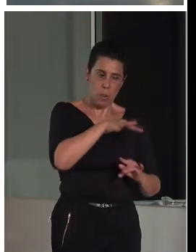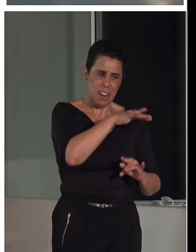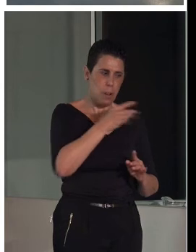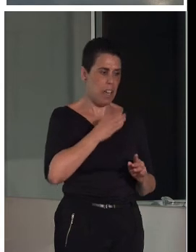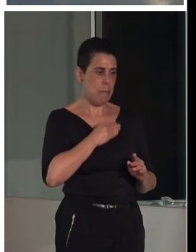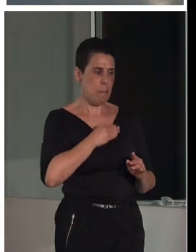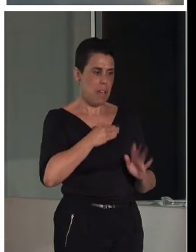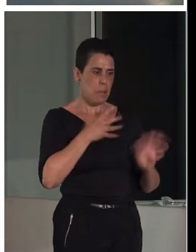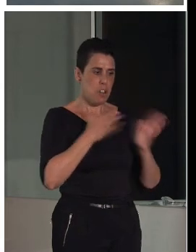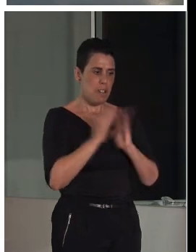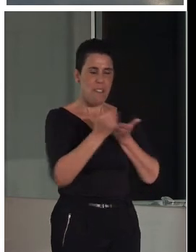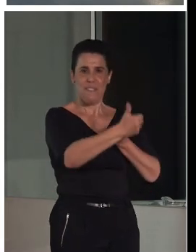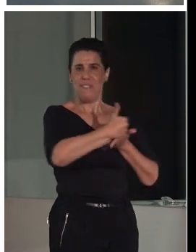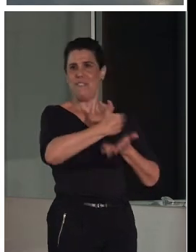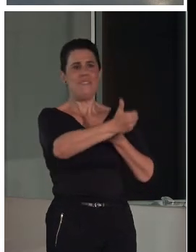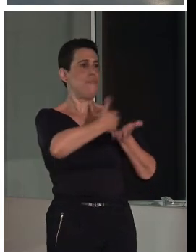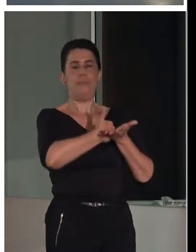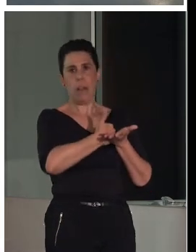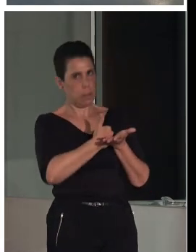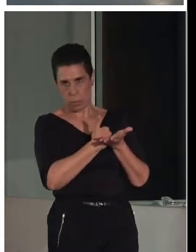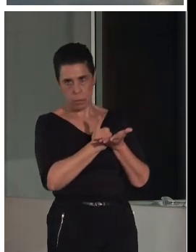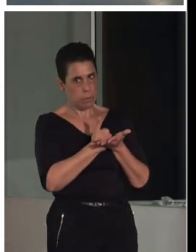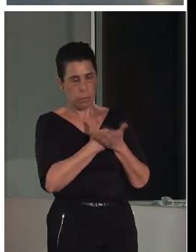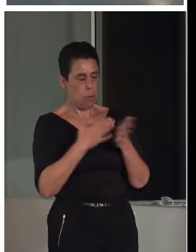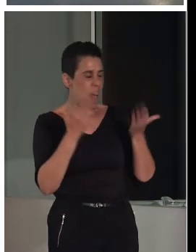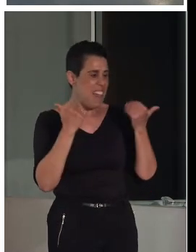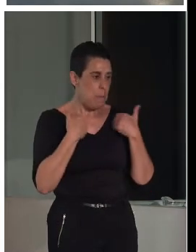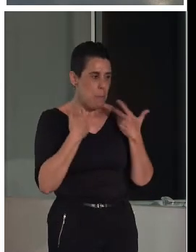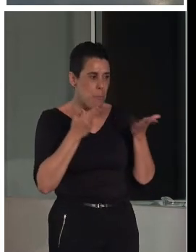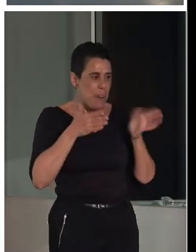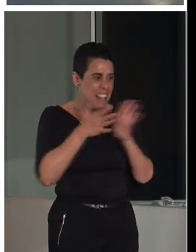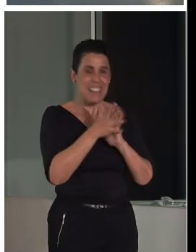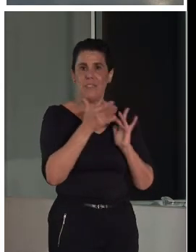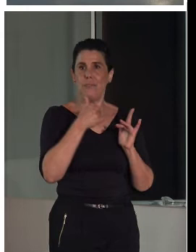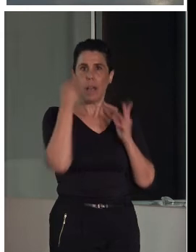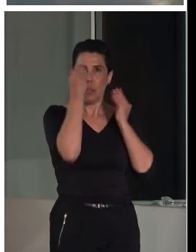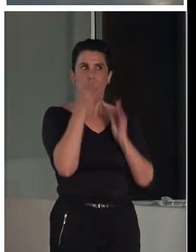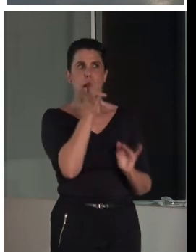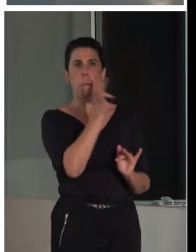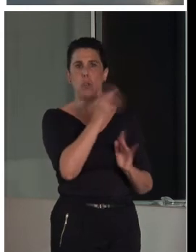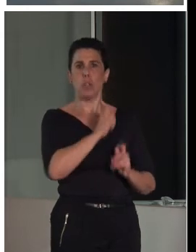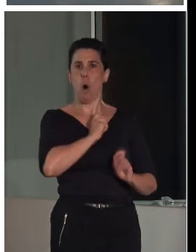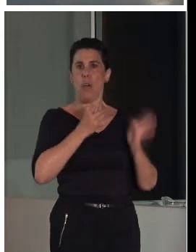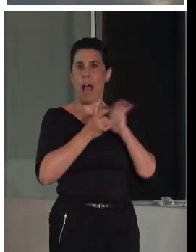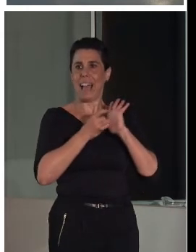No como algo bueno, algo que puede darte calidad de vida. Sino que se ve que